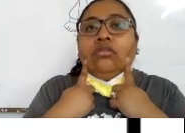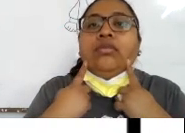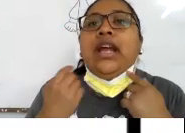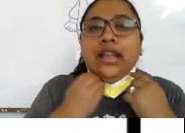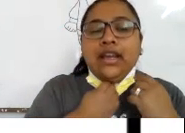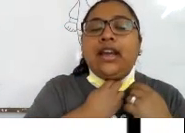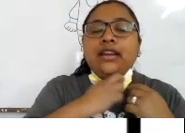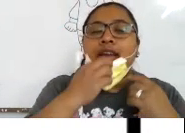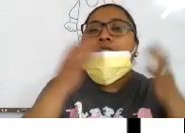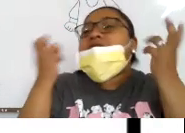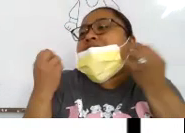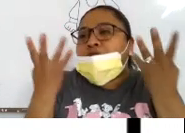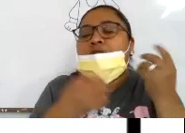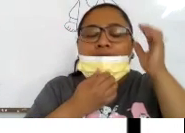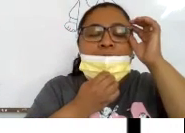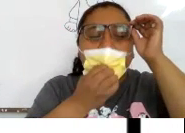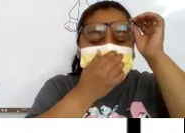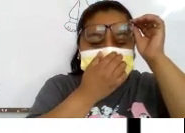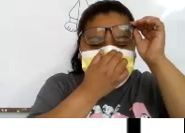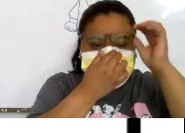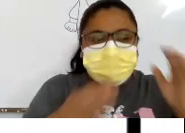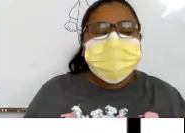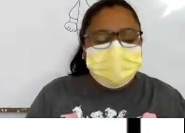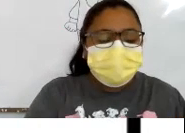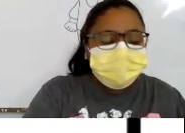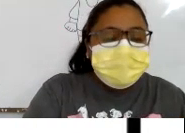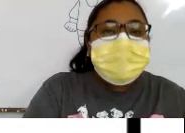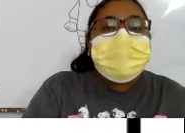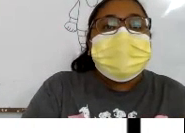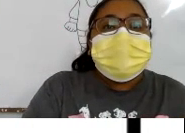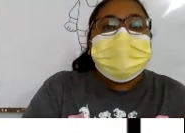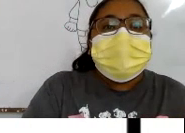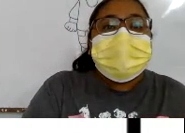Con tu mirada Ajá Eso es mucho La expresión Muy bien